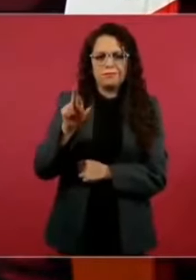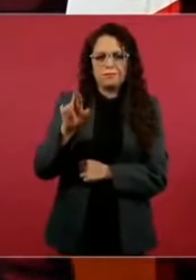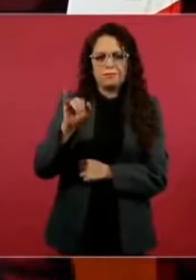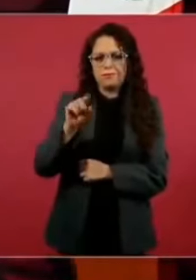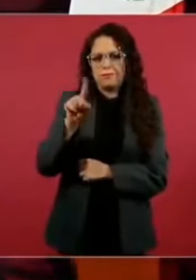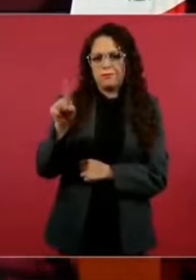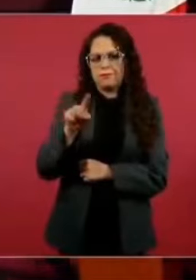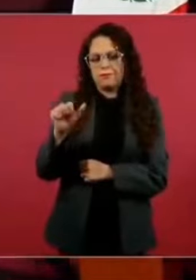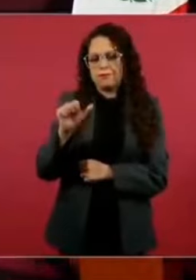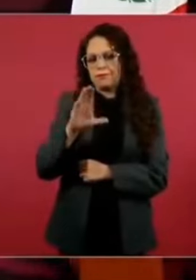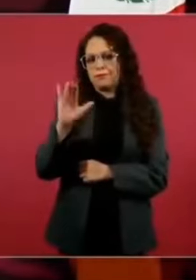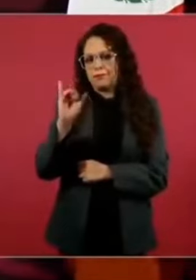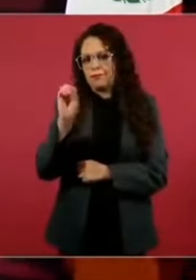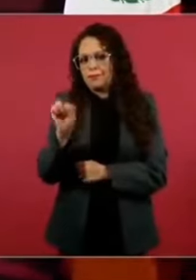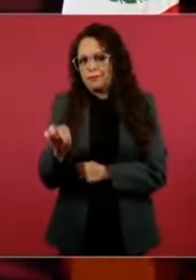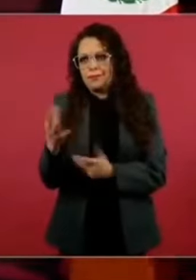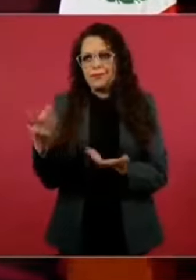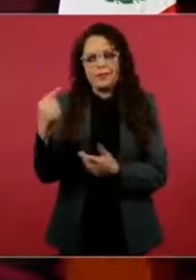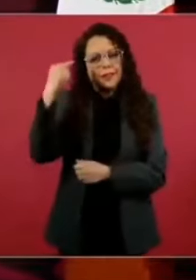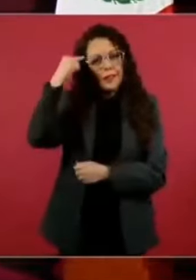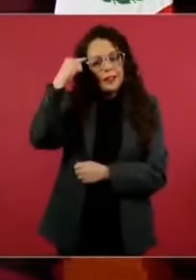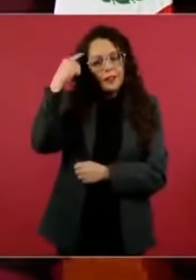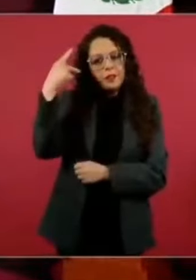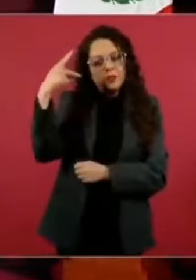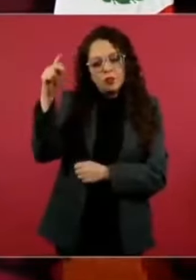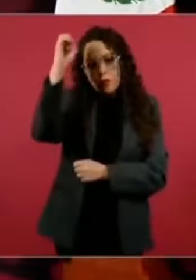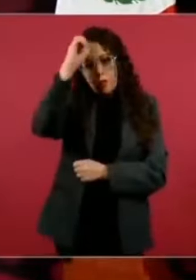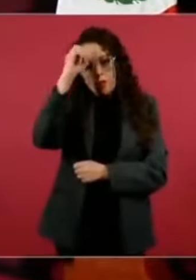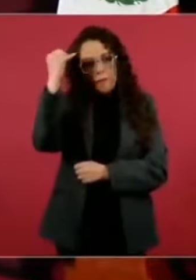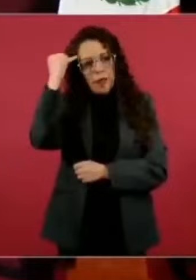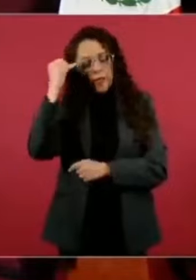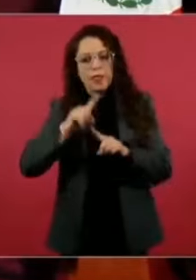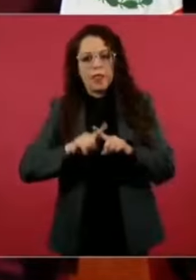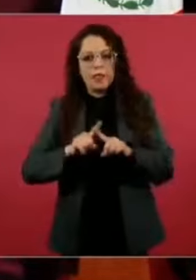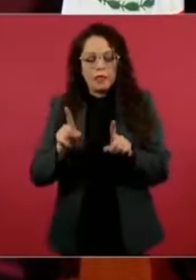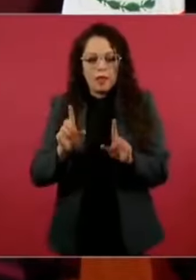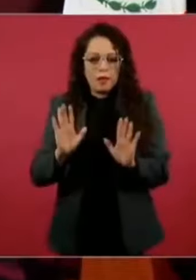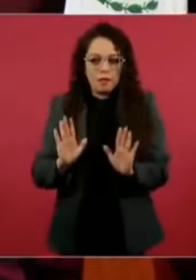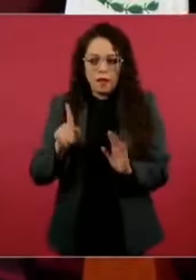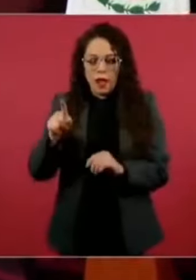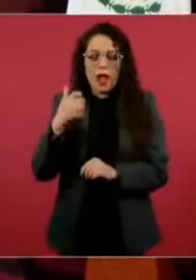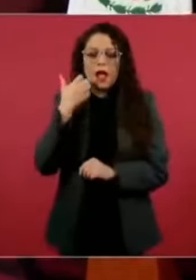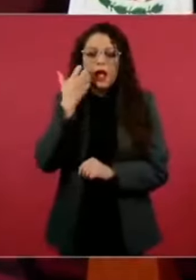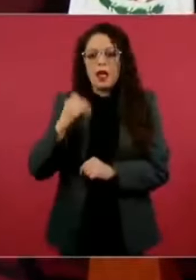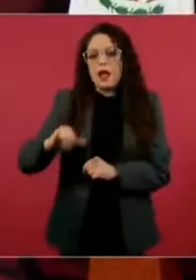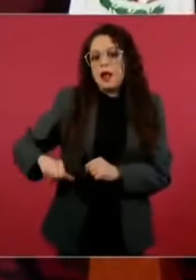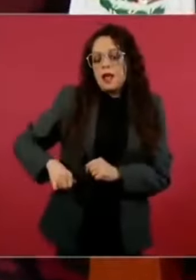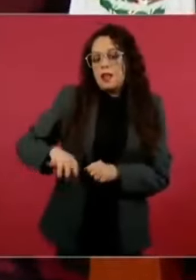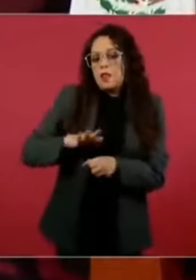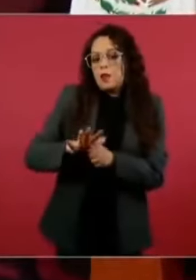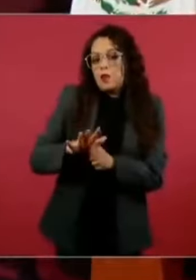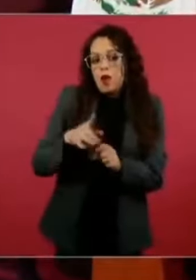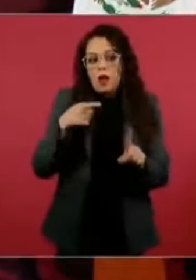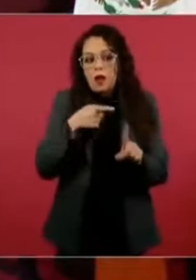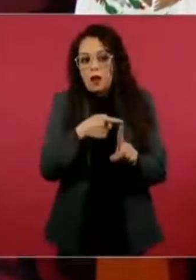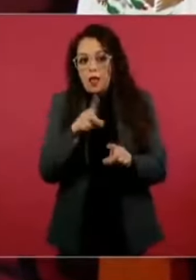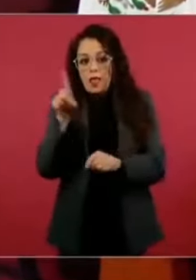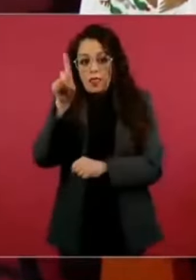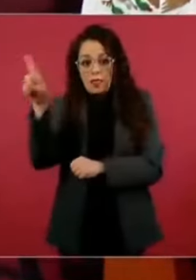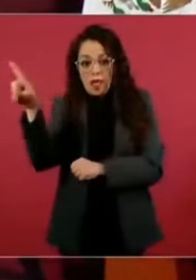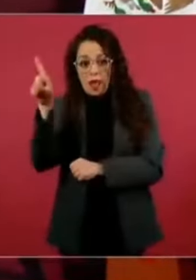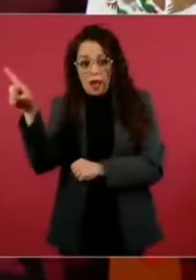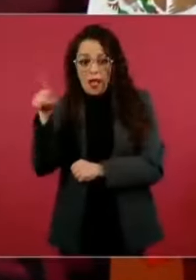Hay quienes son más de derecha y se van a apoyar al